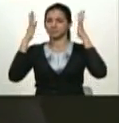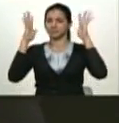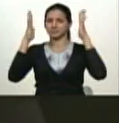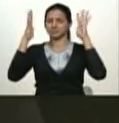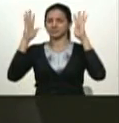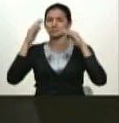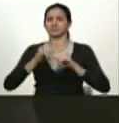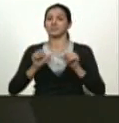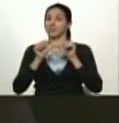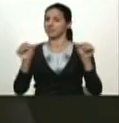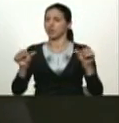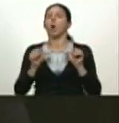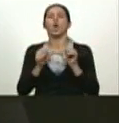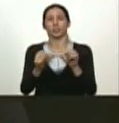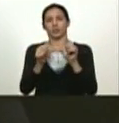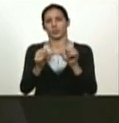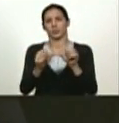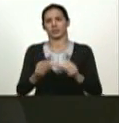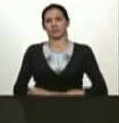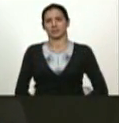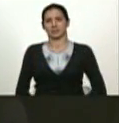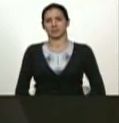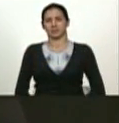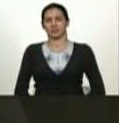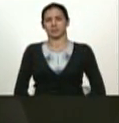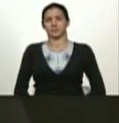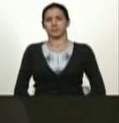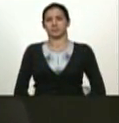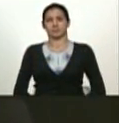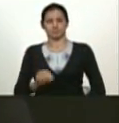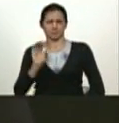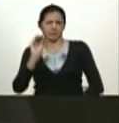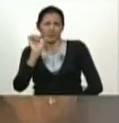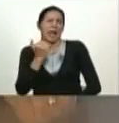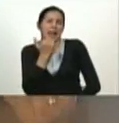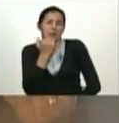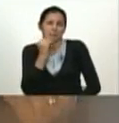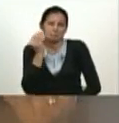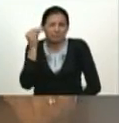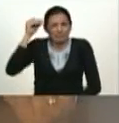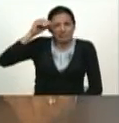mira voy a hacer un comentario picante